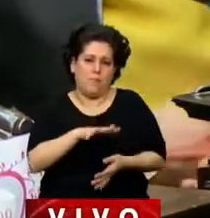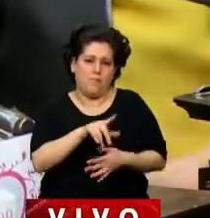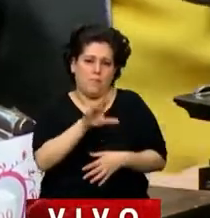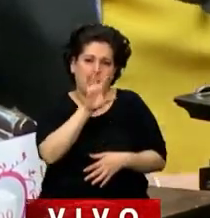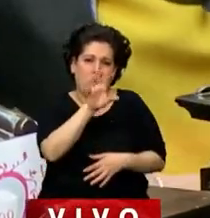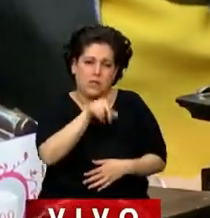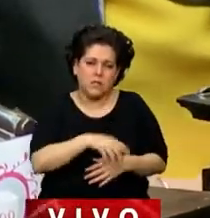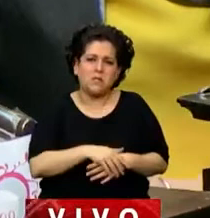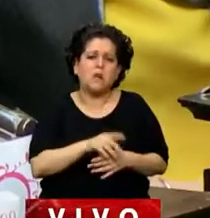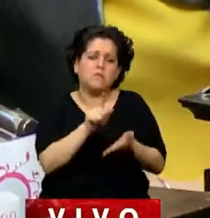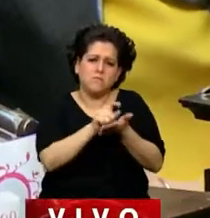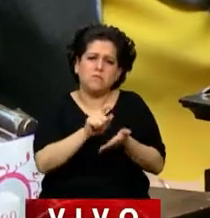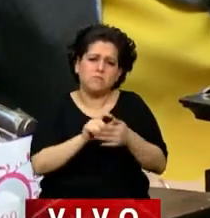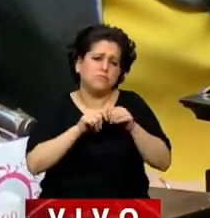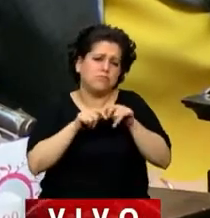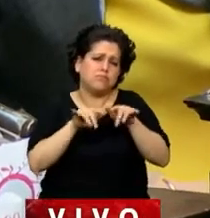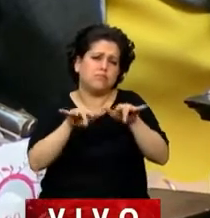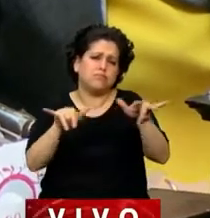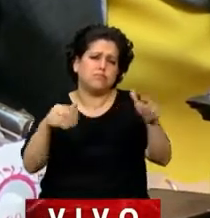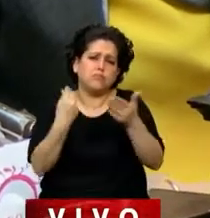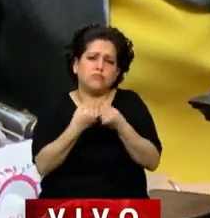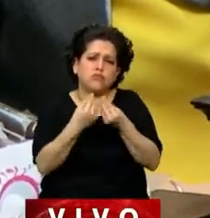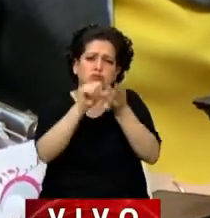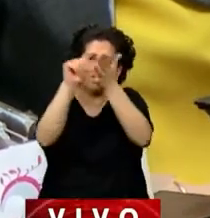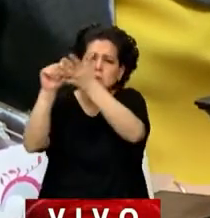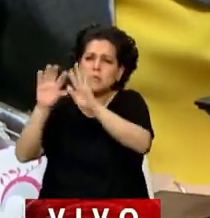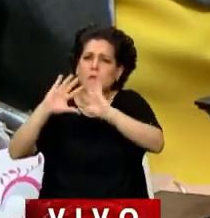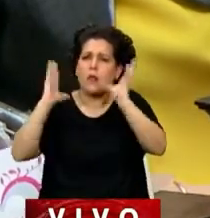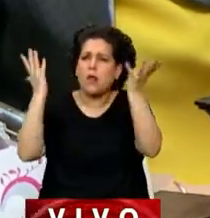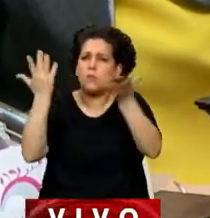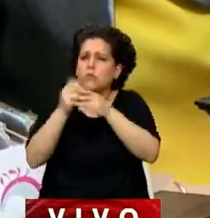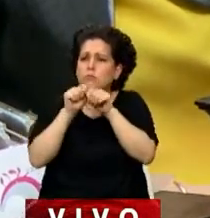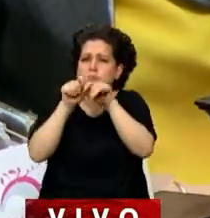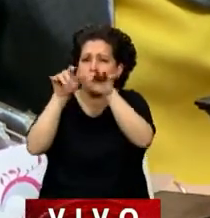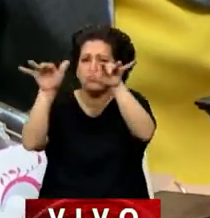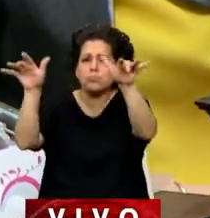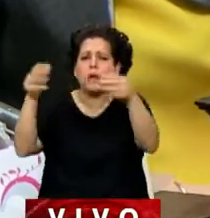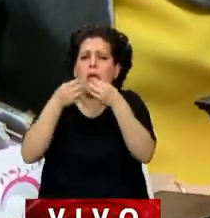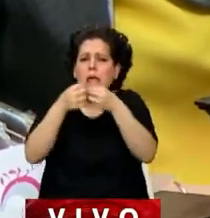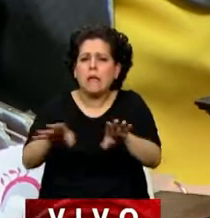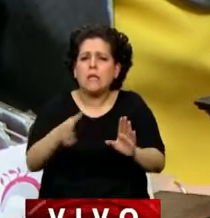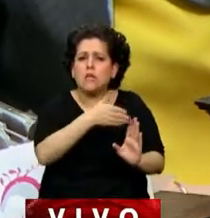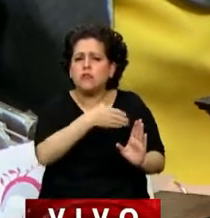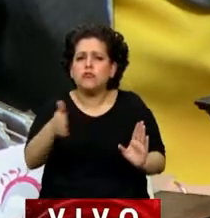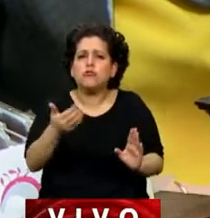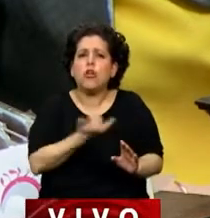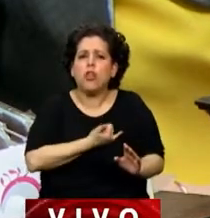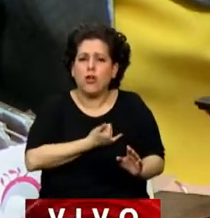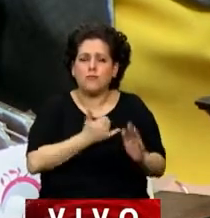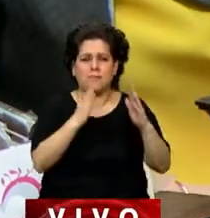llegó también a muchas naciones del mundo, tuvo su comienzo en un rancho